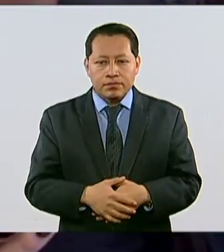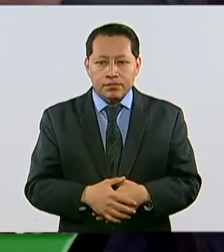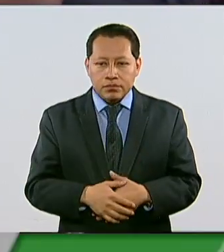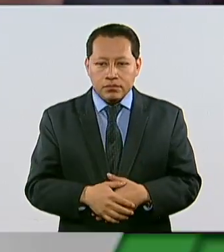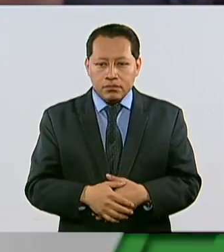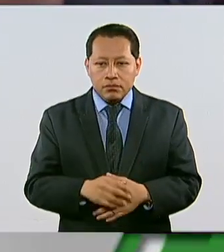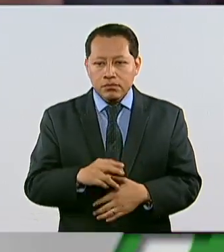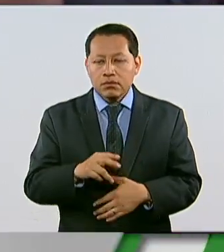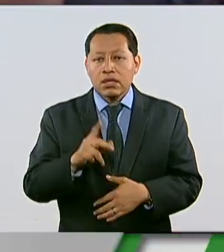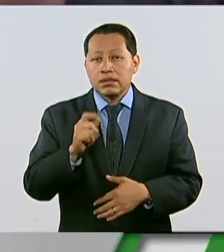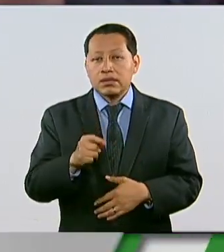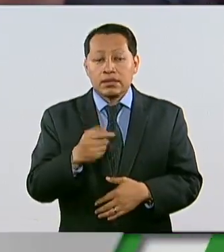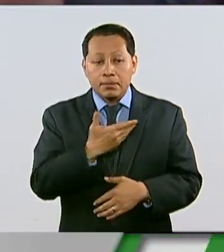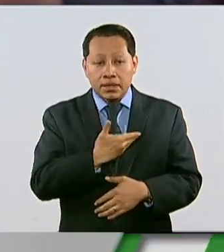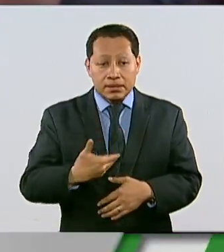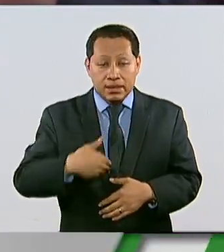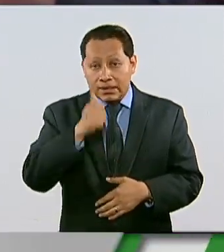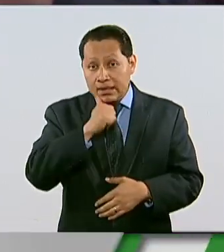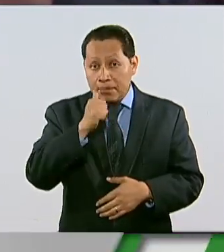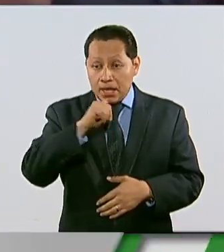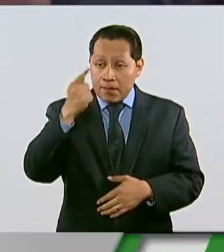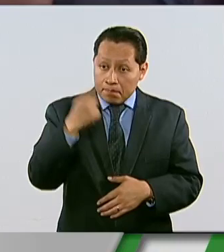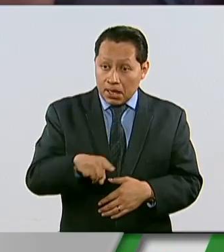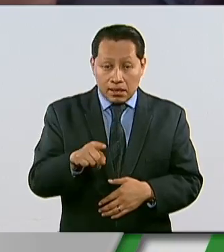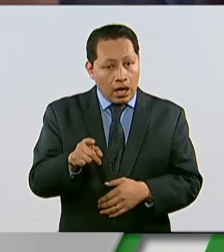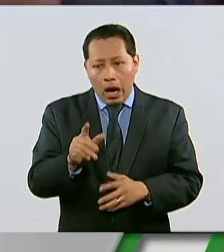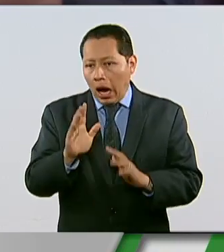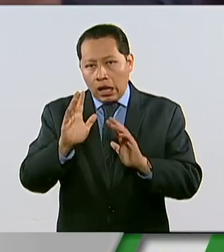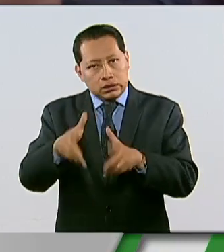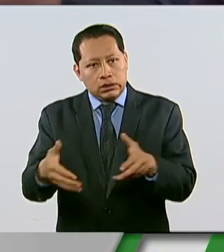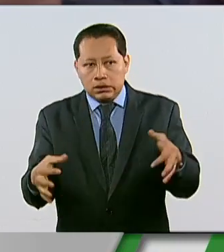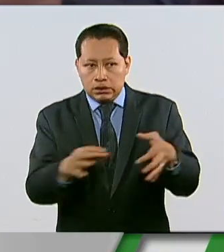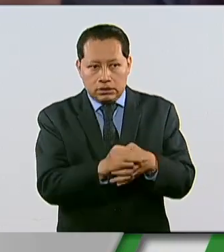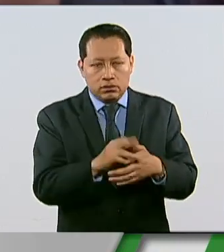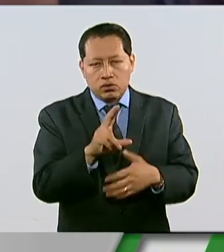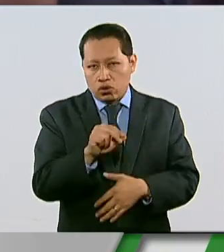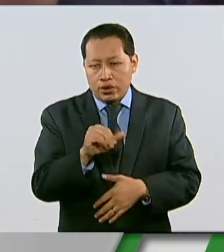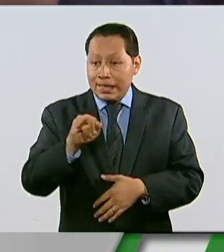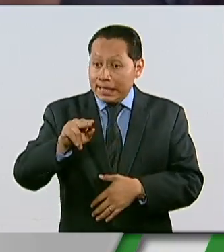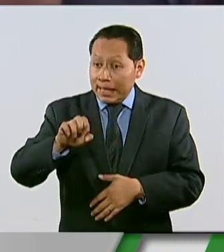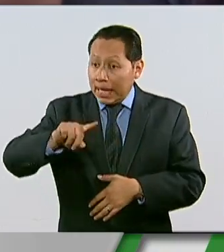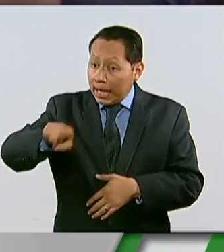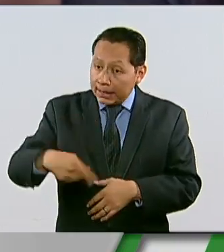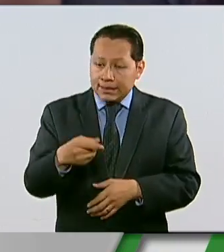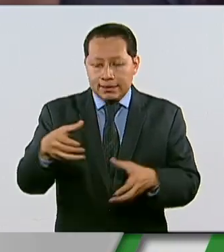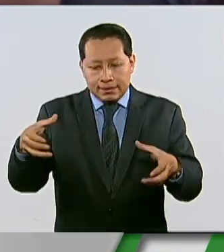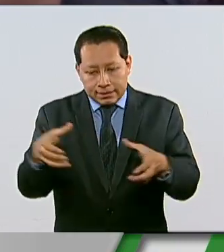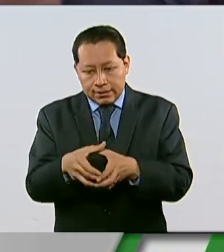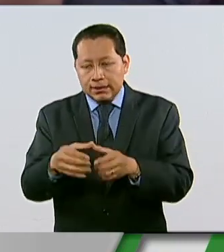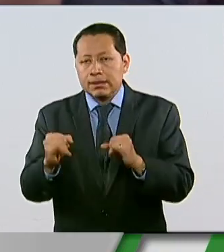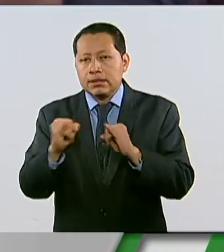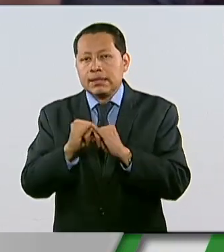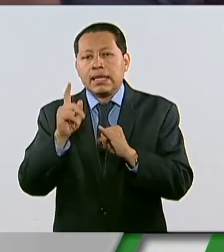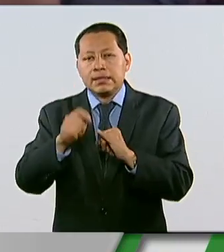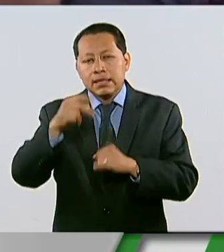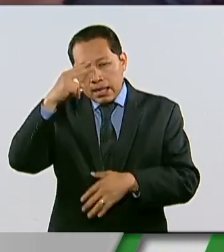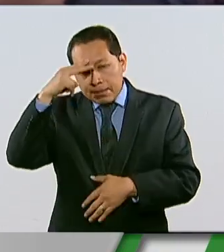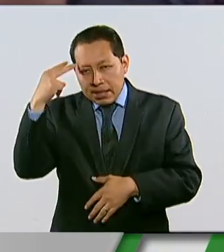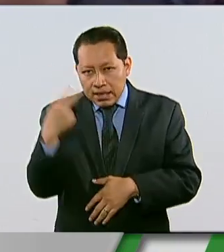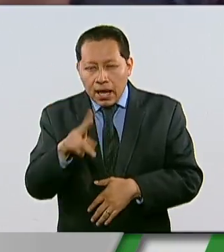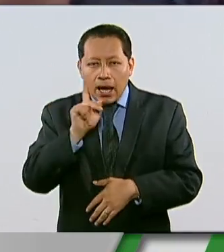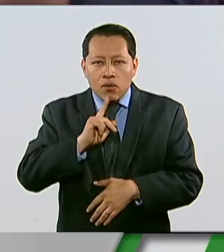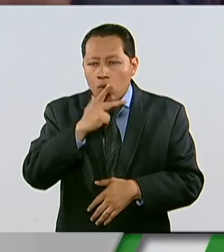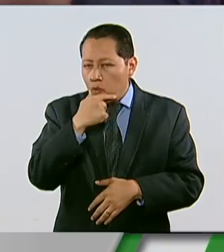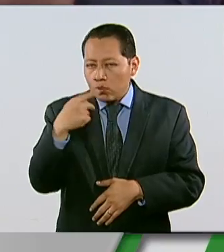un traje a la medida de los presidentes en turnos. El INE es una institución de las mexicanas y de los